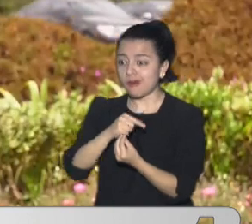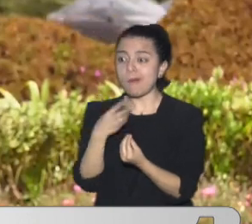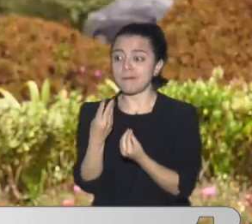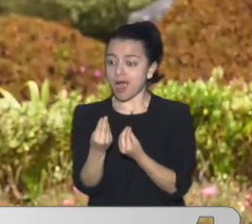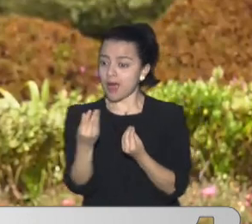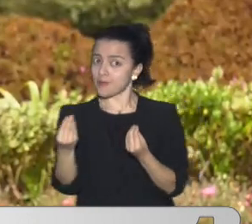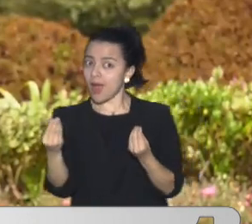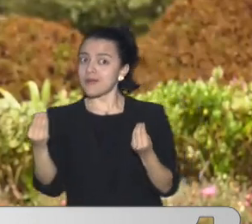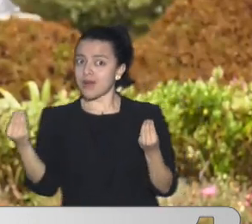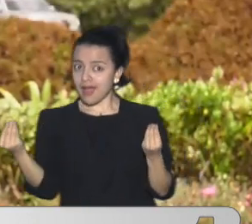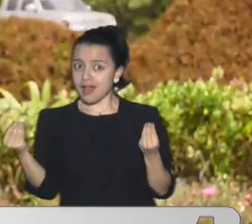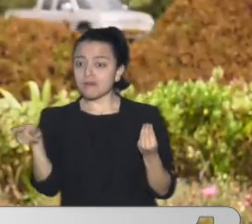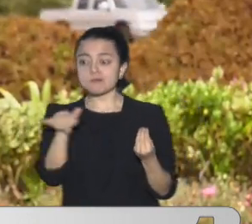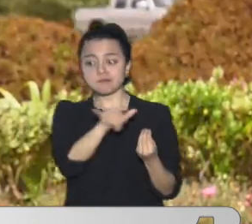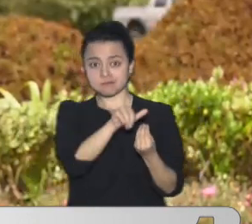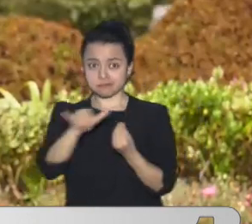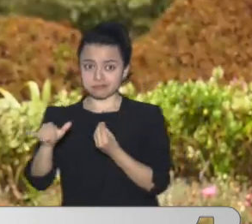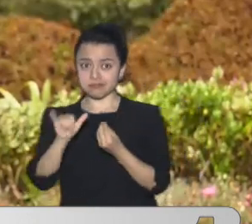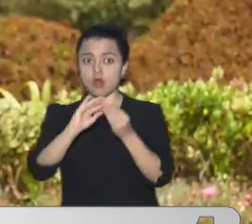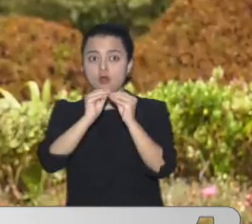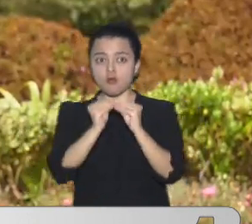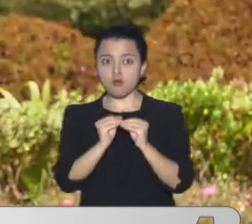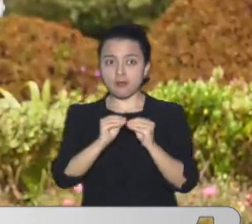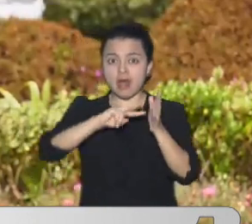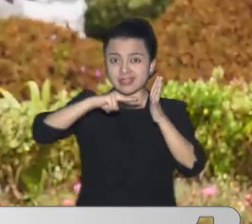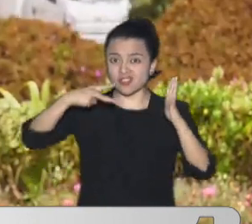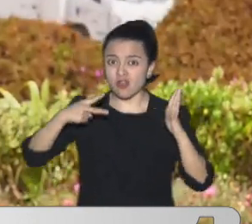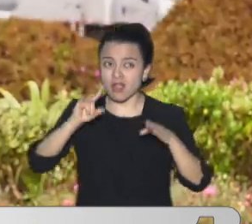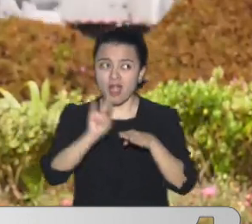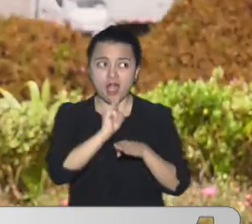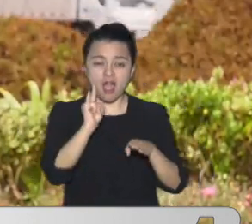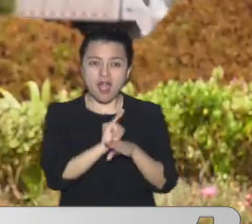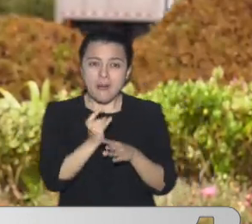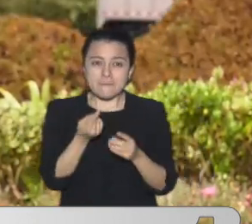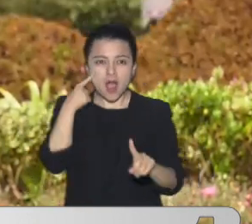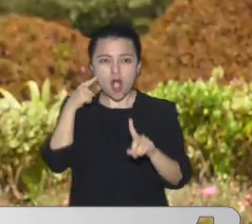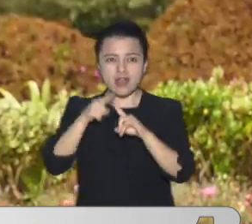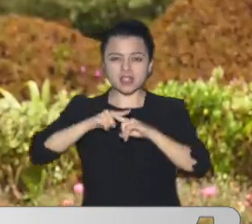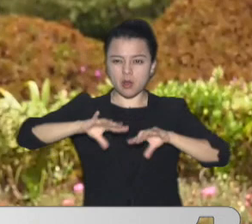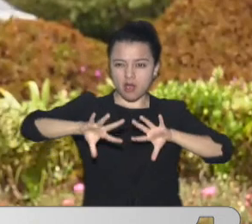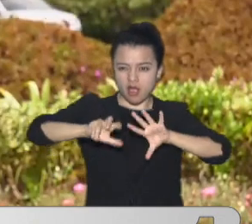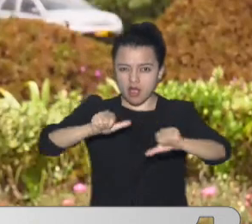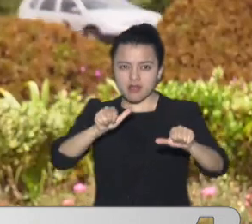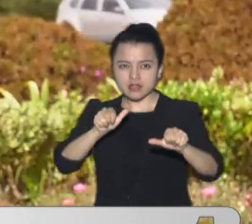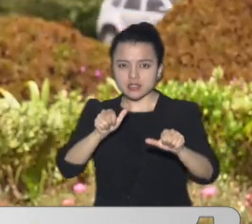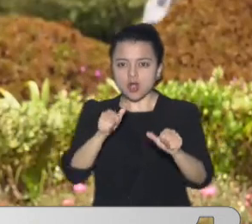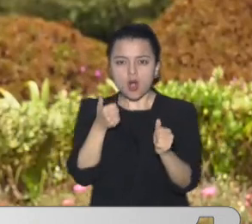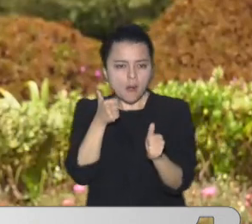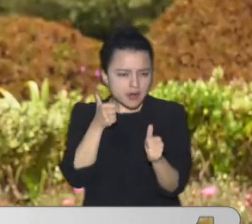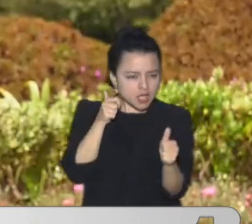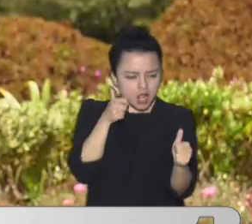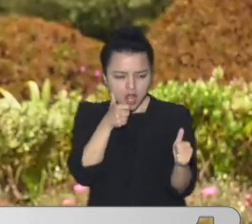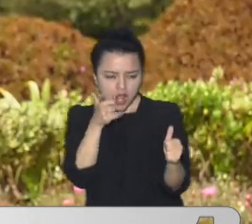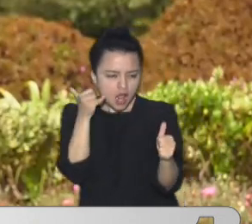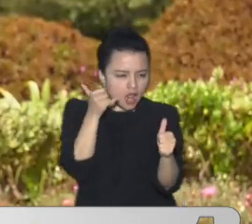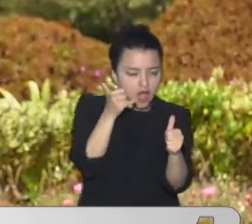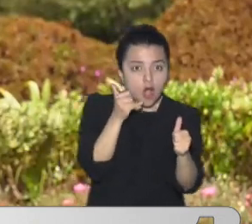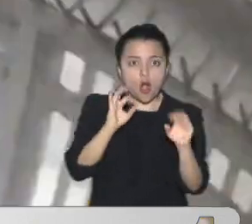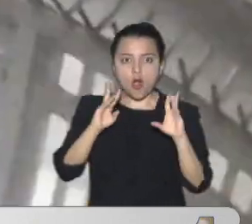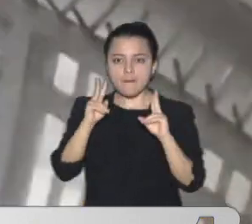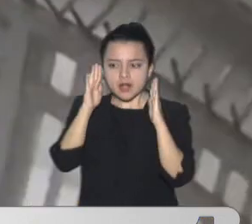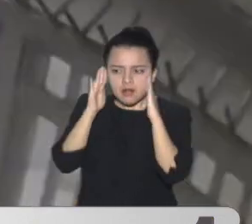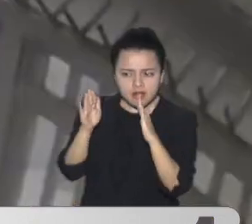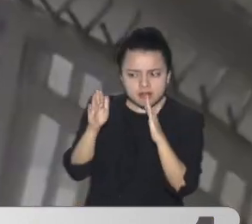Bogotá Están utilizando Todos estos aparatos Tecnológicos Para atacar A sus víctimas Y también Para perseguir A la misma policía